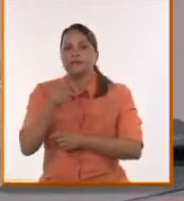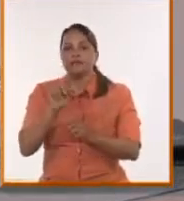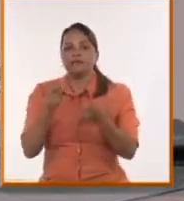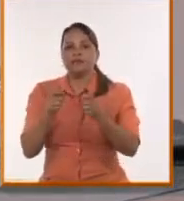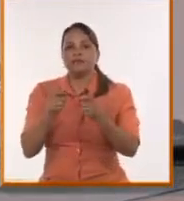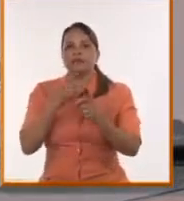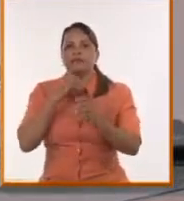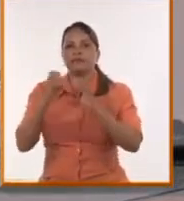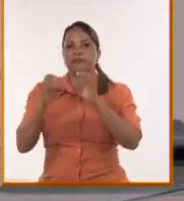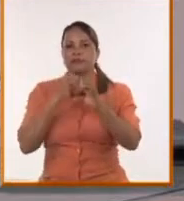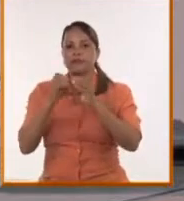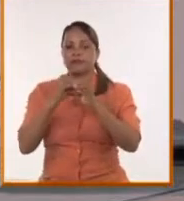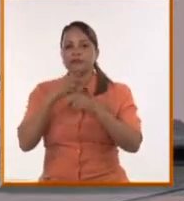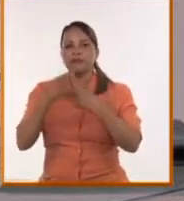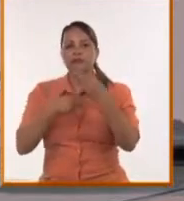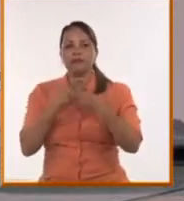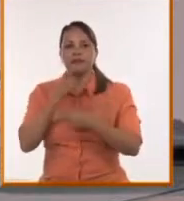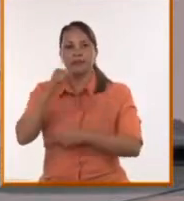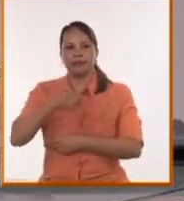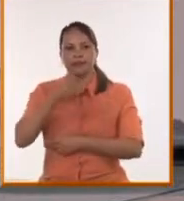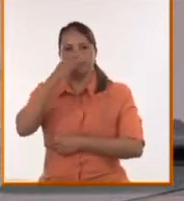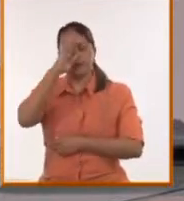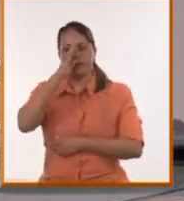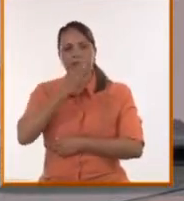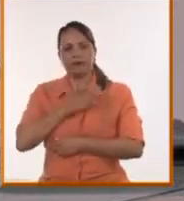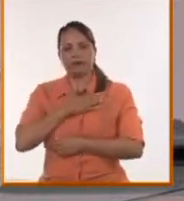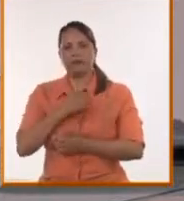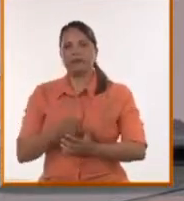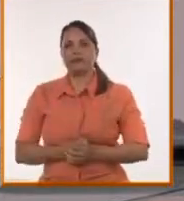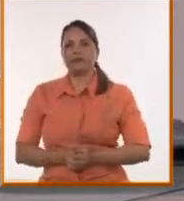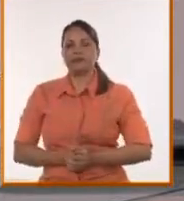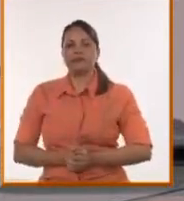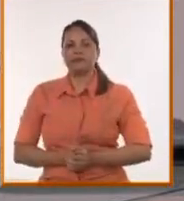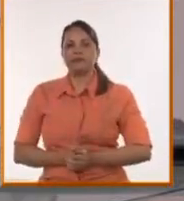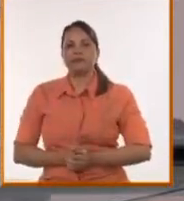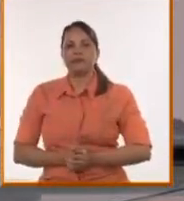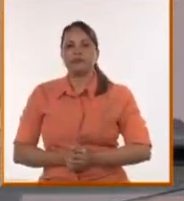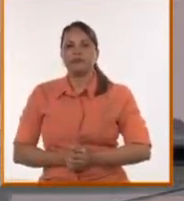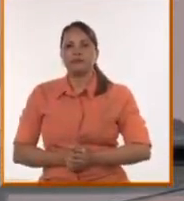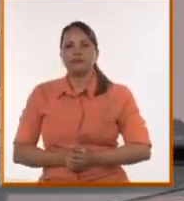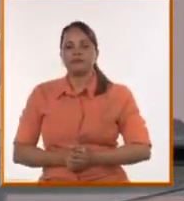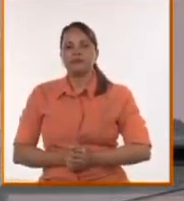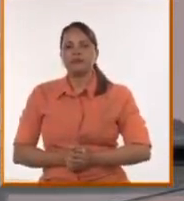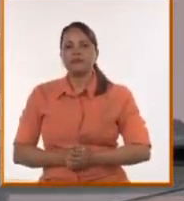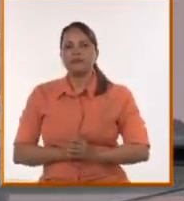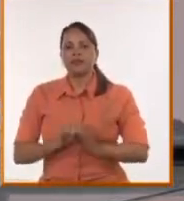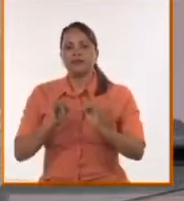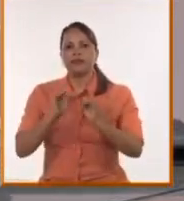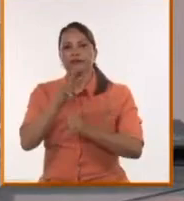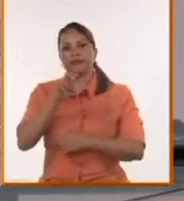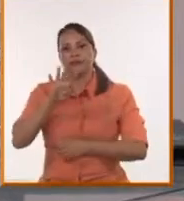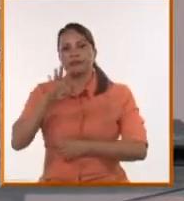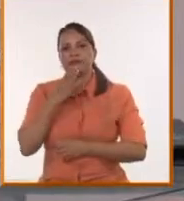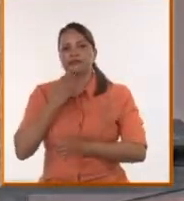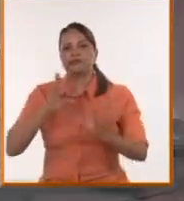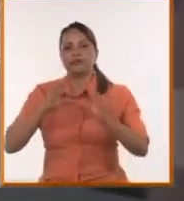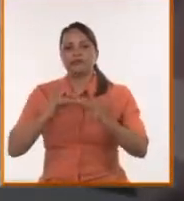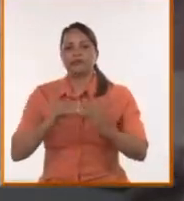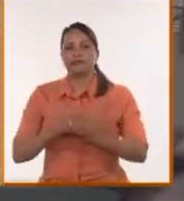la comunicación desarrollado desde nuestras propias fuerzas y de nuestras propias potencialidades. Informática 2024, muy buenas noches.